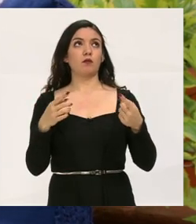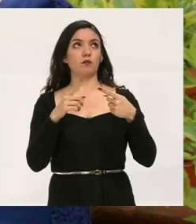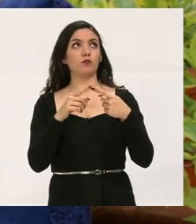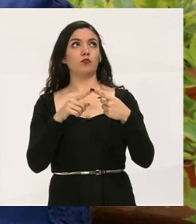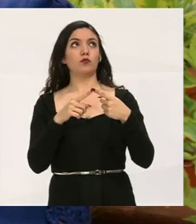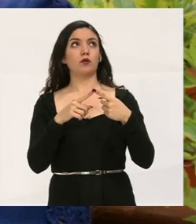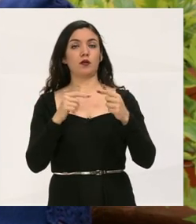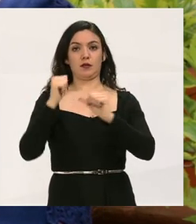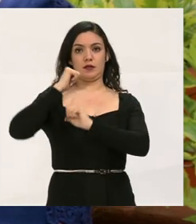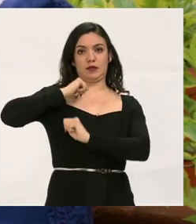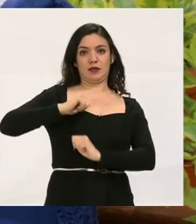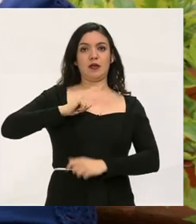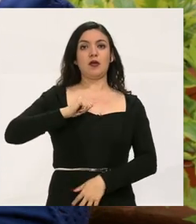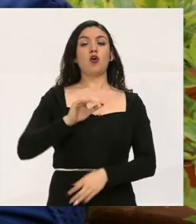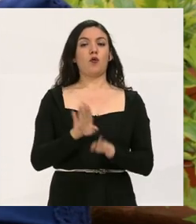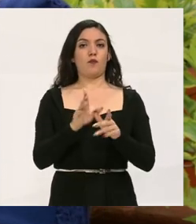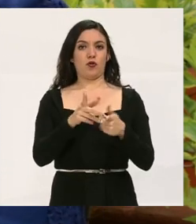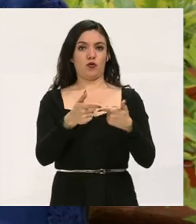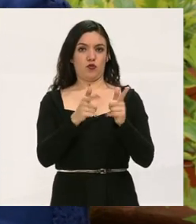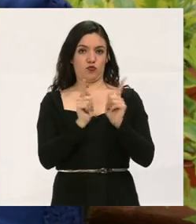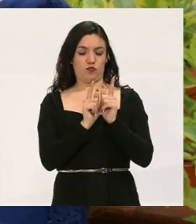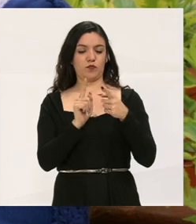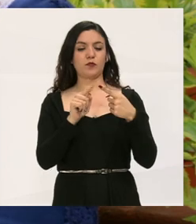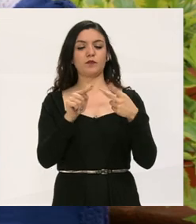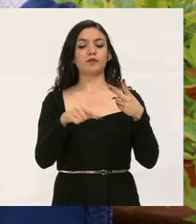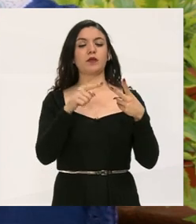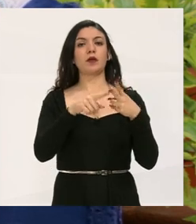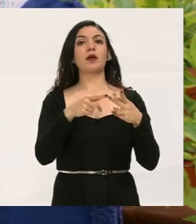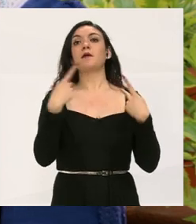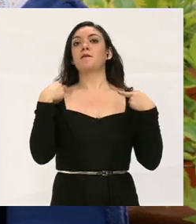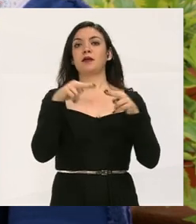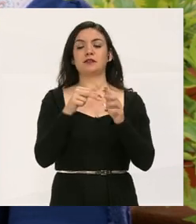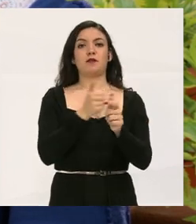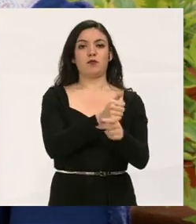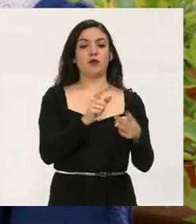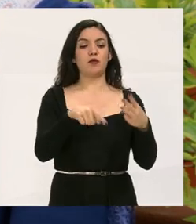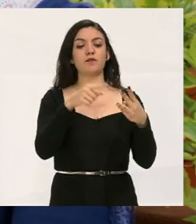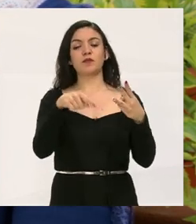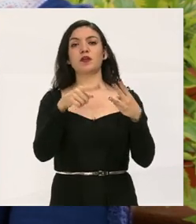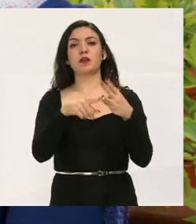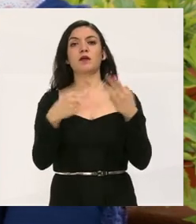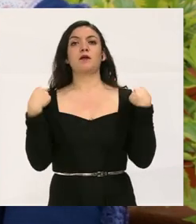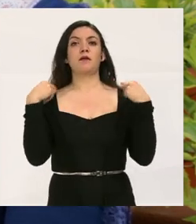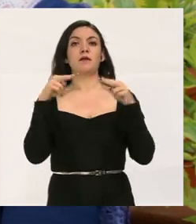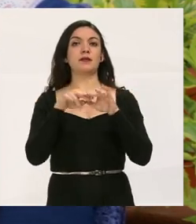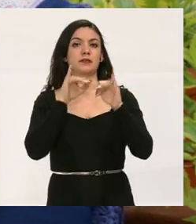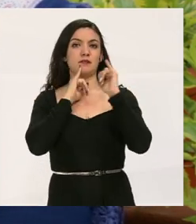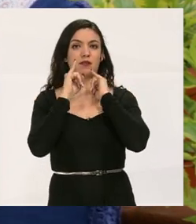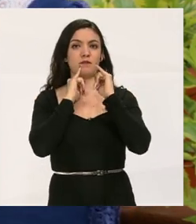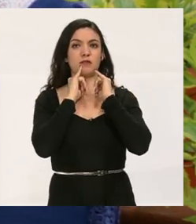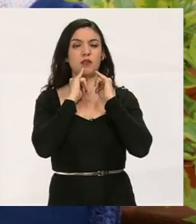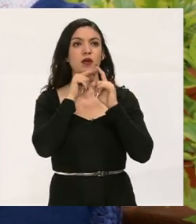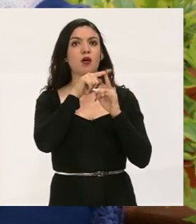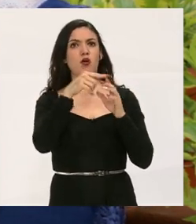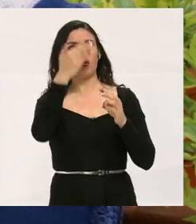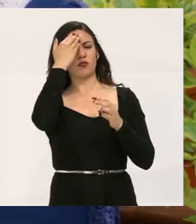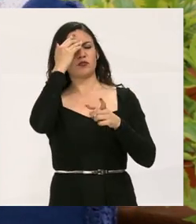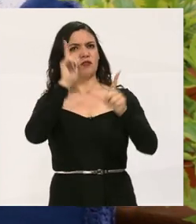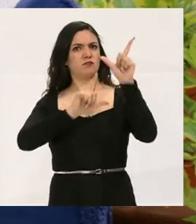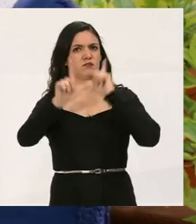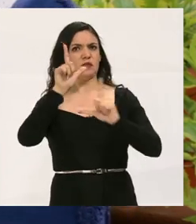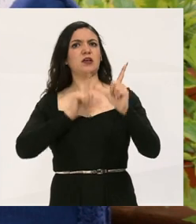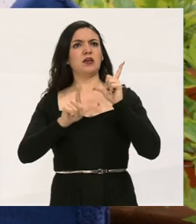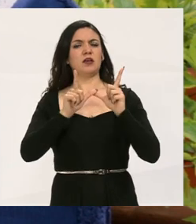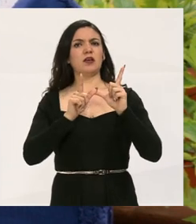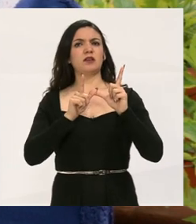la encargada del grupo como la titular, una maestra auxiliar y una maestra intérprete. Ella